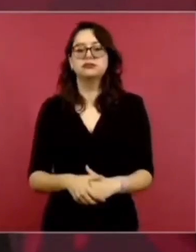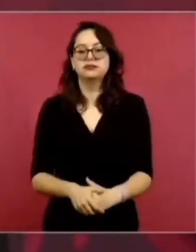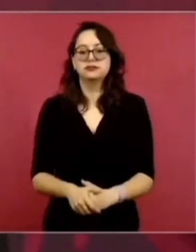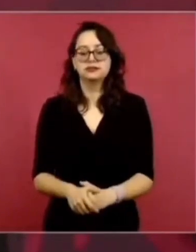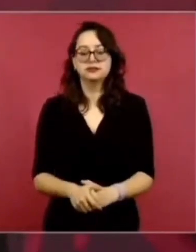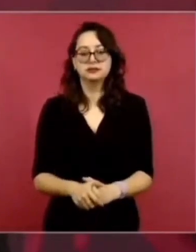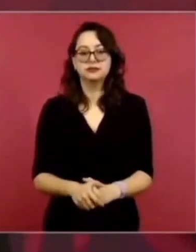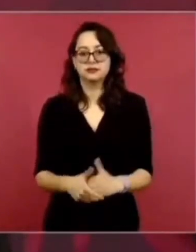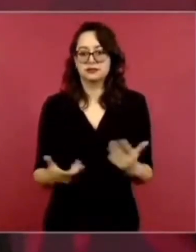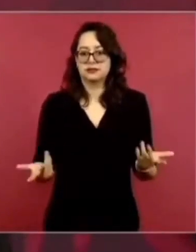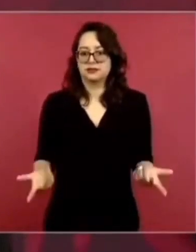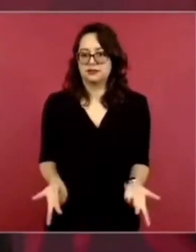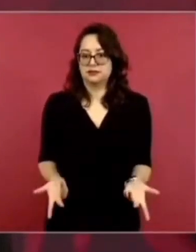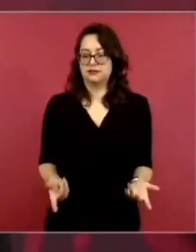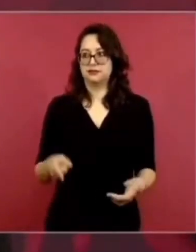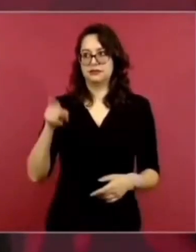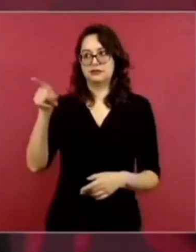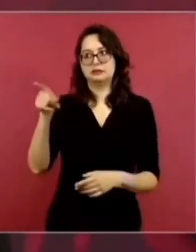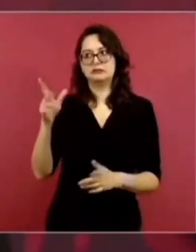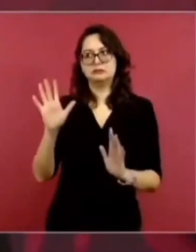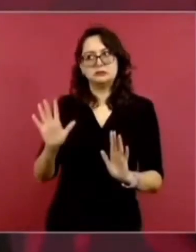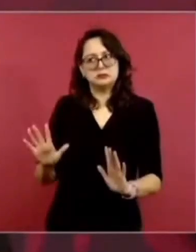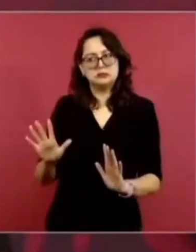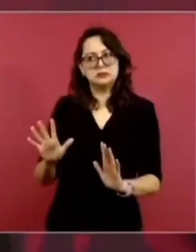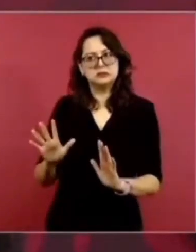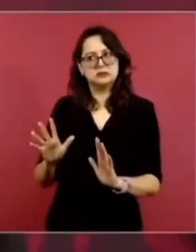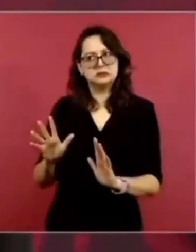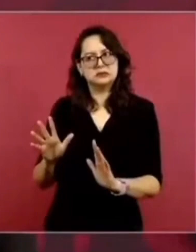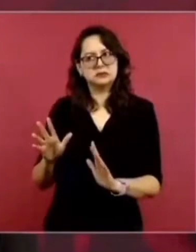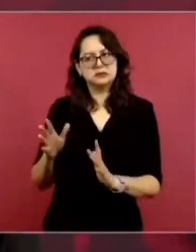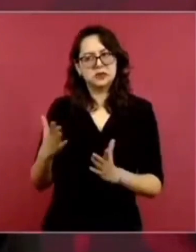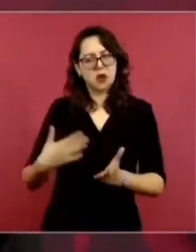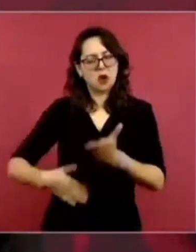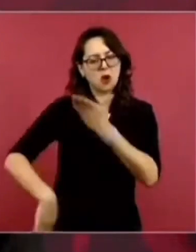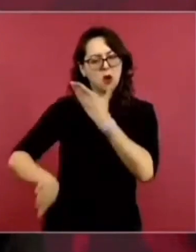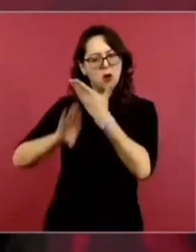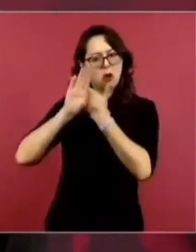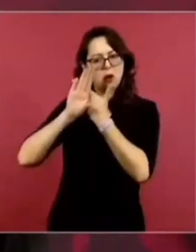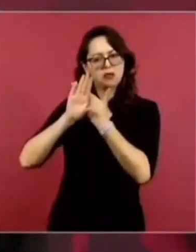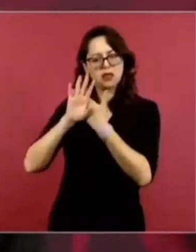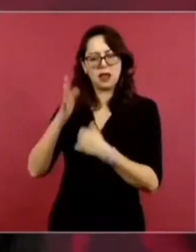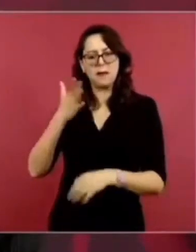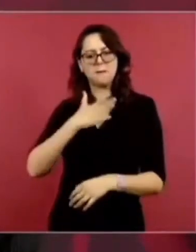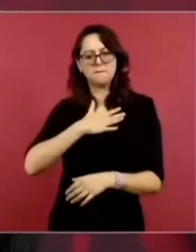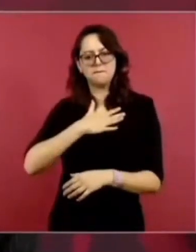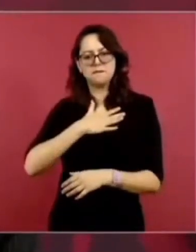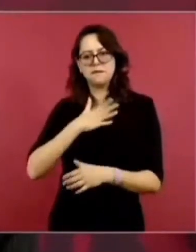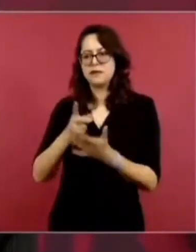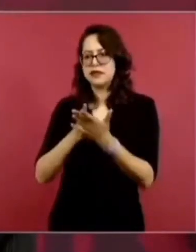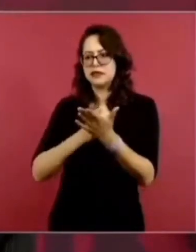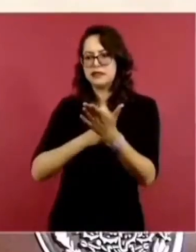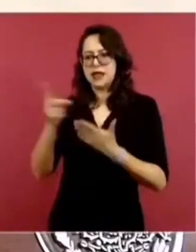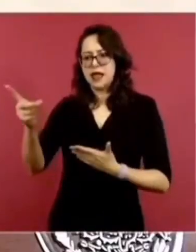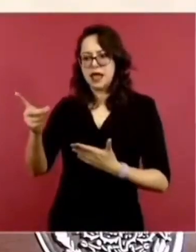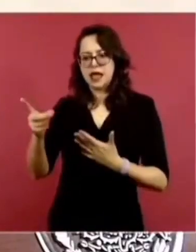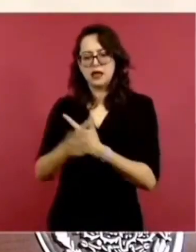es una afrenta, es una violación flagrante